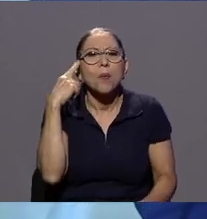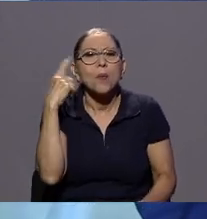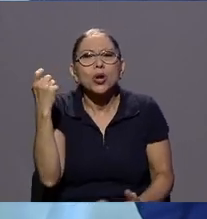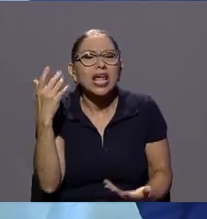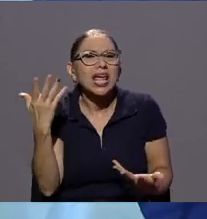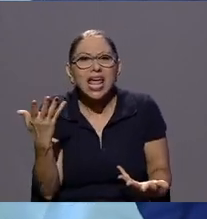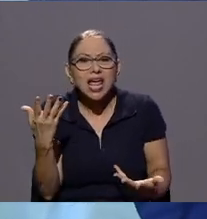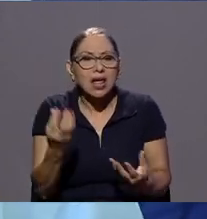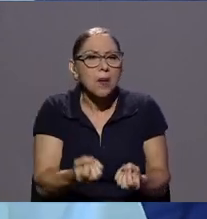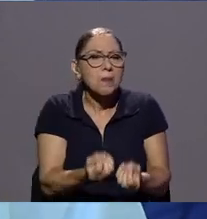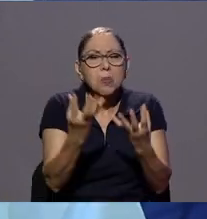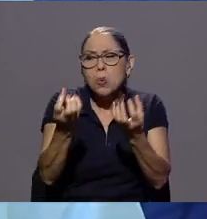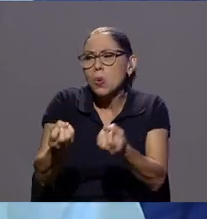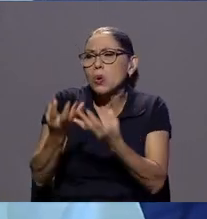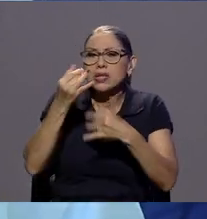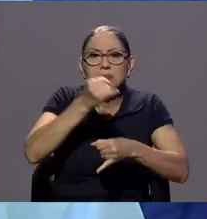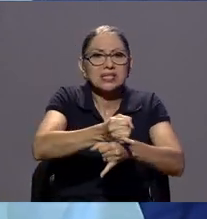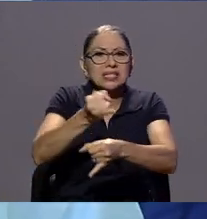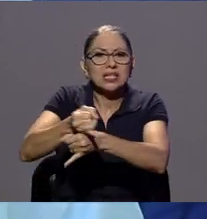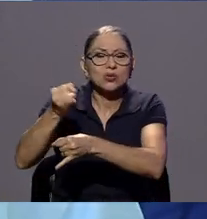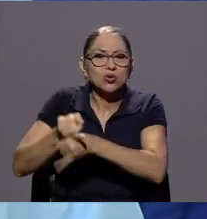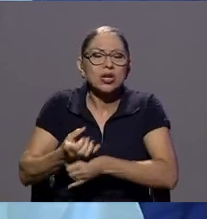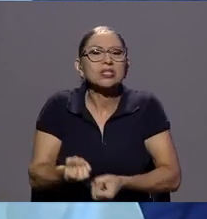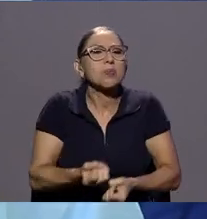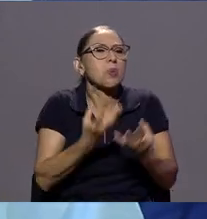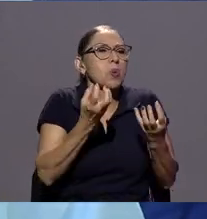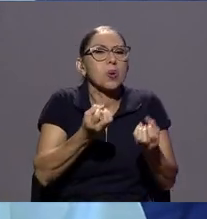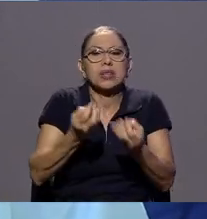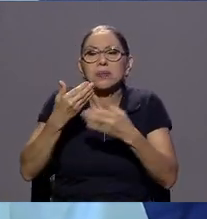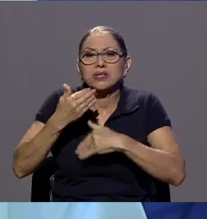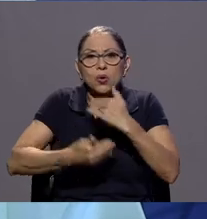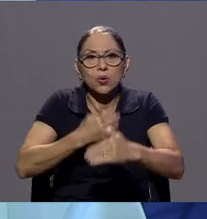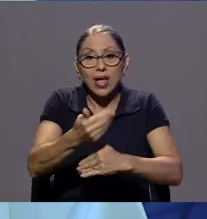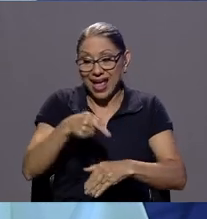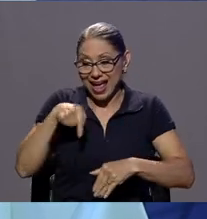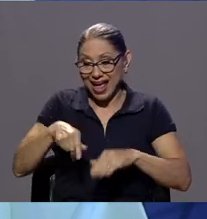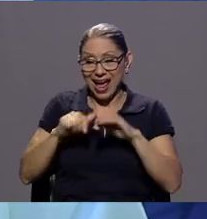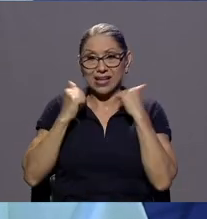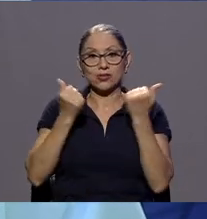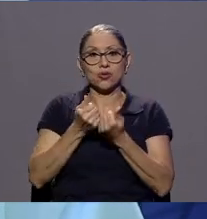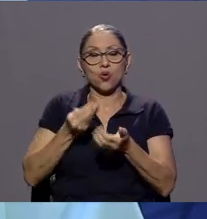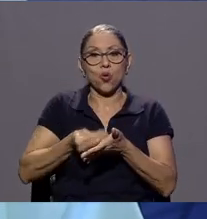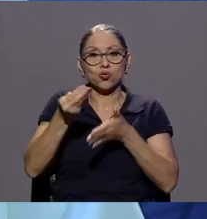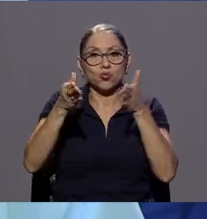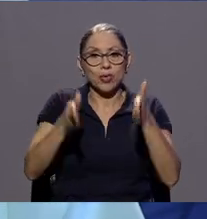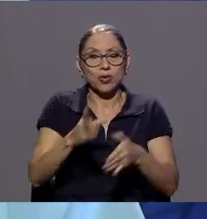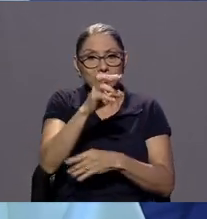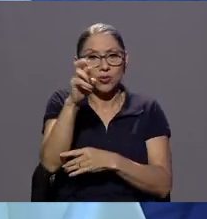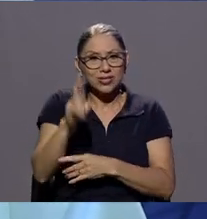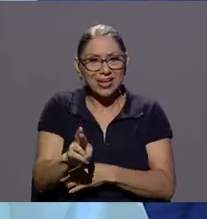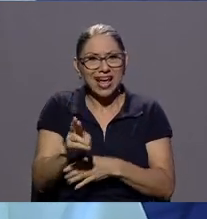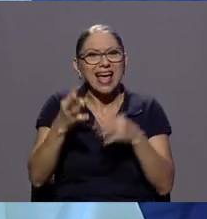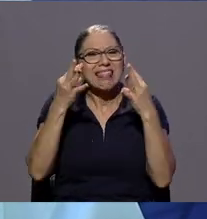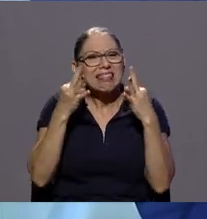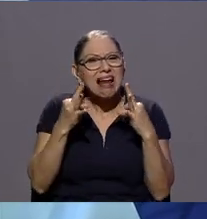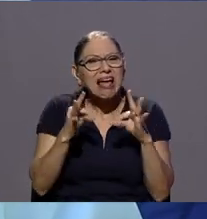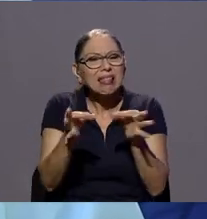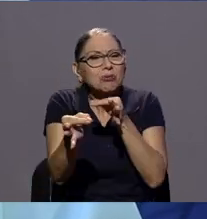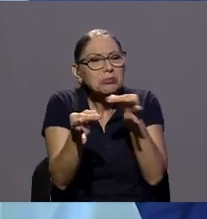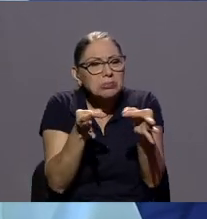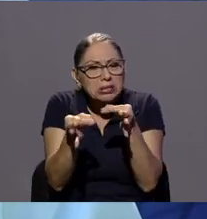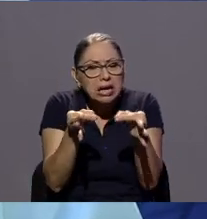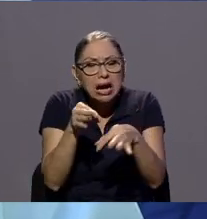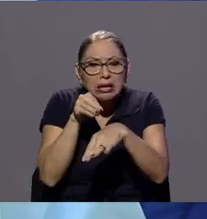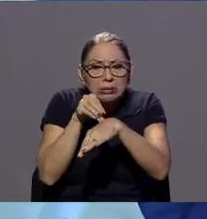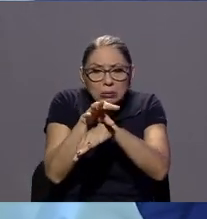procedimientos y por lo menos de alguna manera en consumidores de Costa Rica tratamos de orientar a las personas dependiendo del